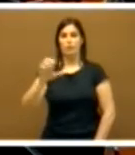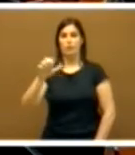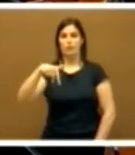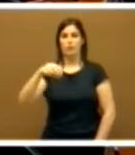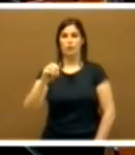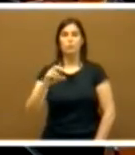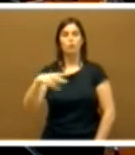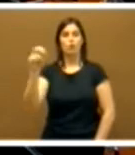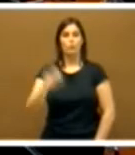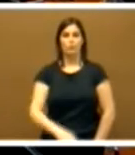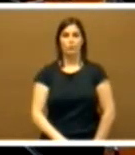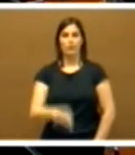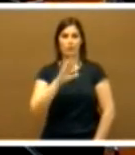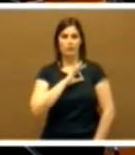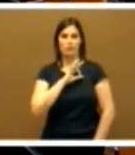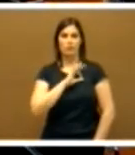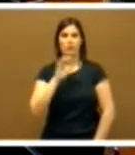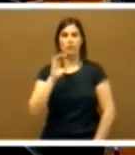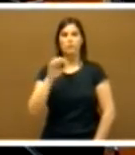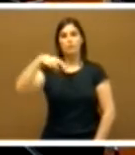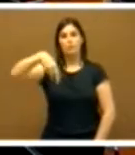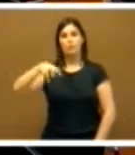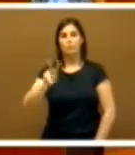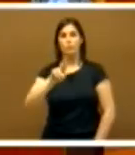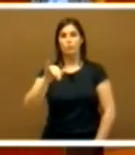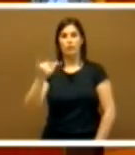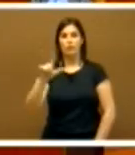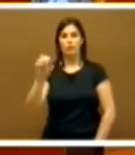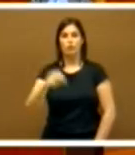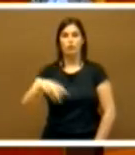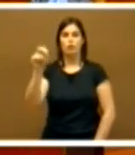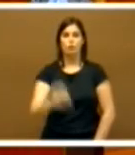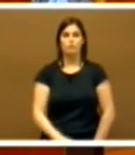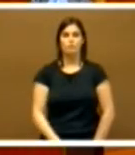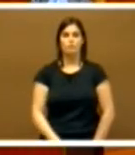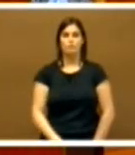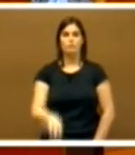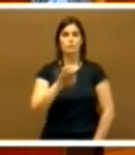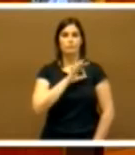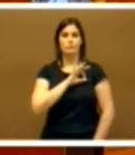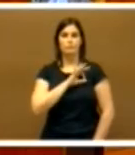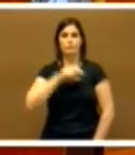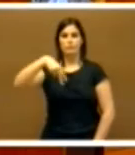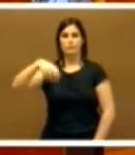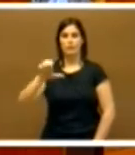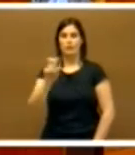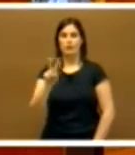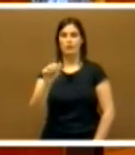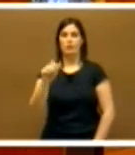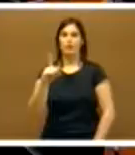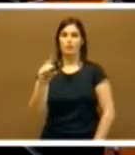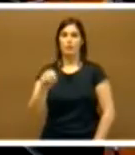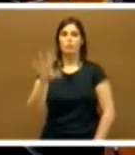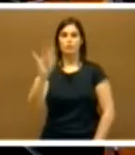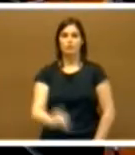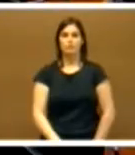Doña María Ascensión Murillo Murillo Don Pedro Tomás Nevado Batalla Moreno